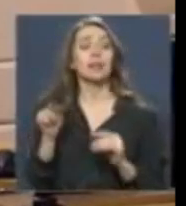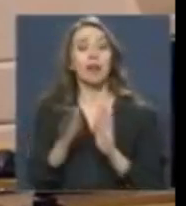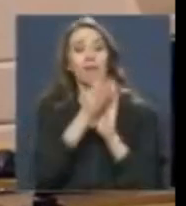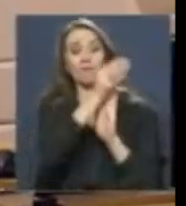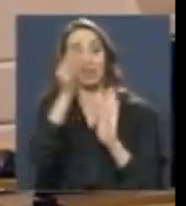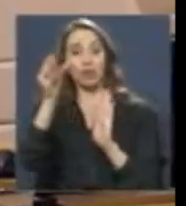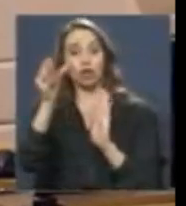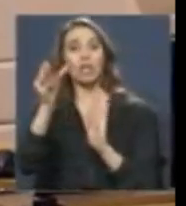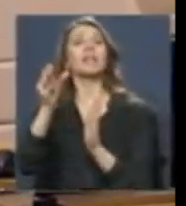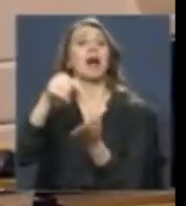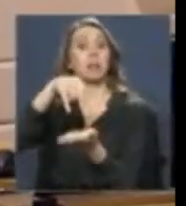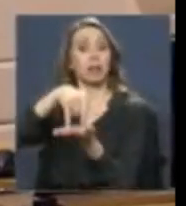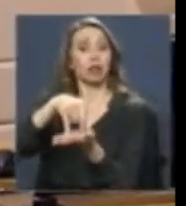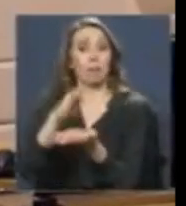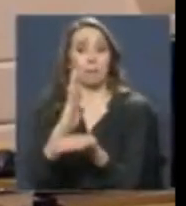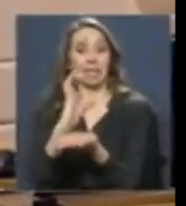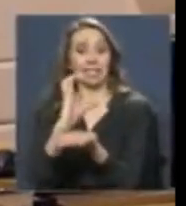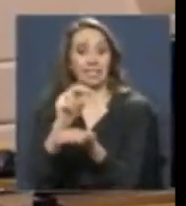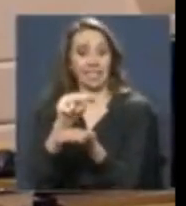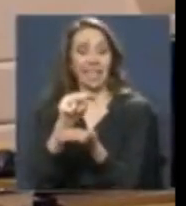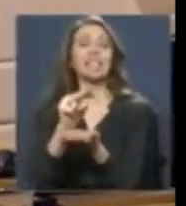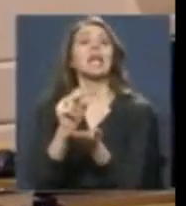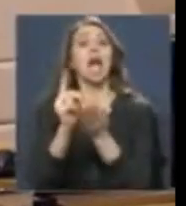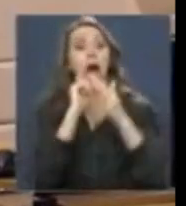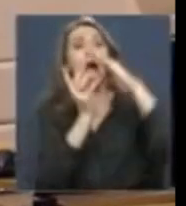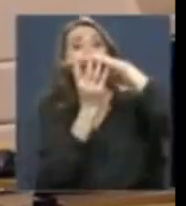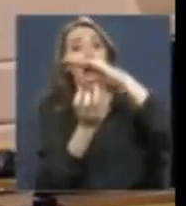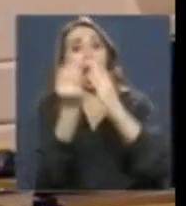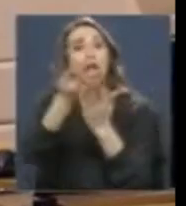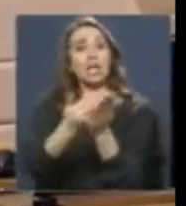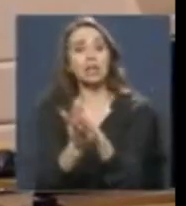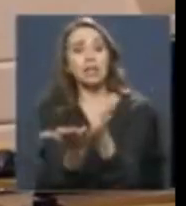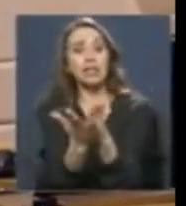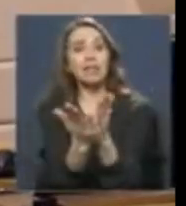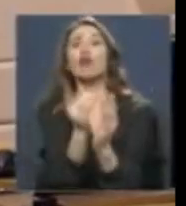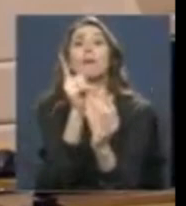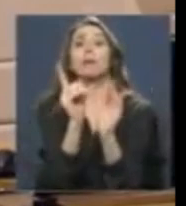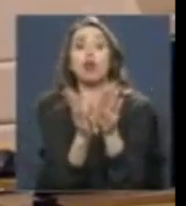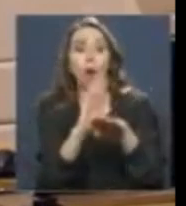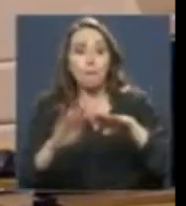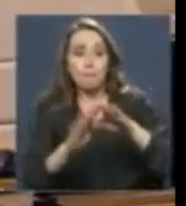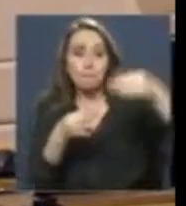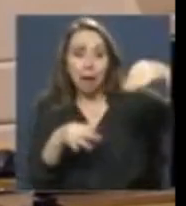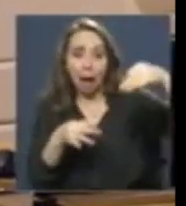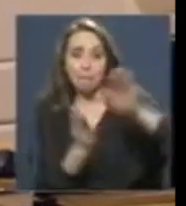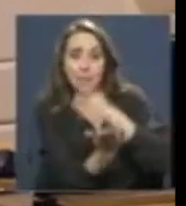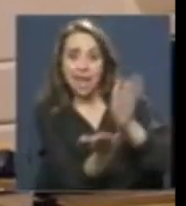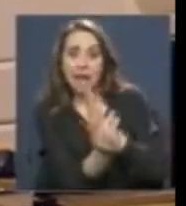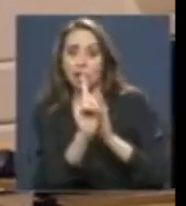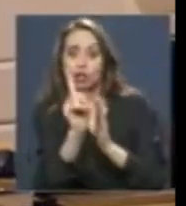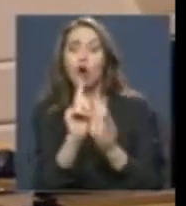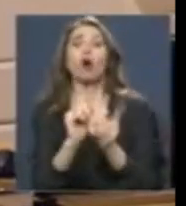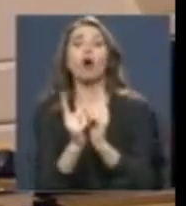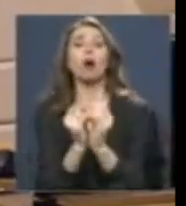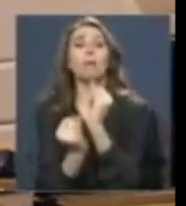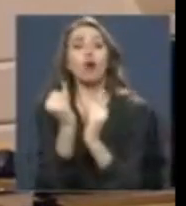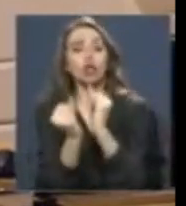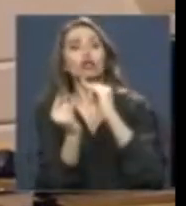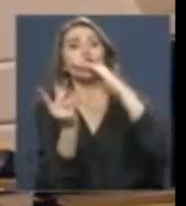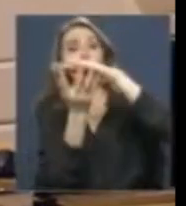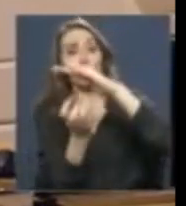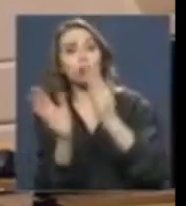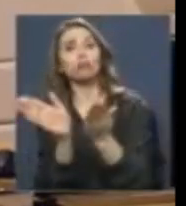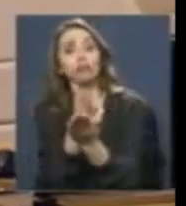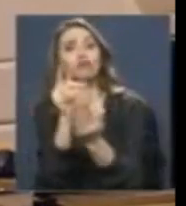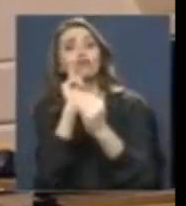Biblioteca del Congreso Nacional de manera electrónica pasan a ser textos oficiales. Y eso es